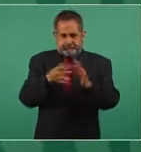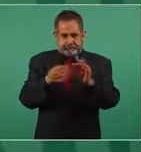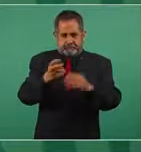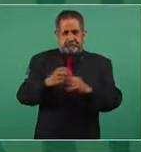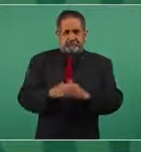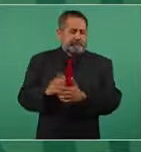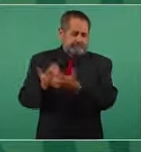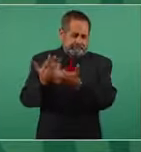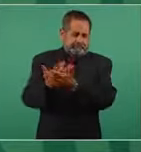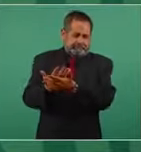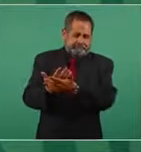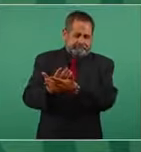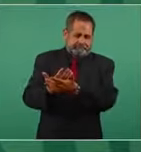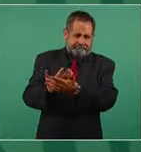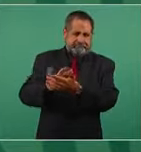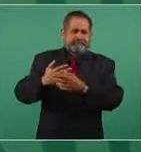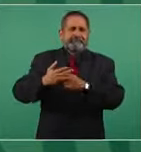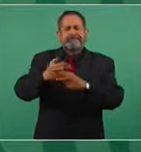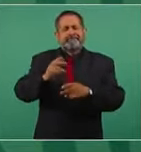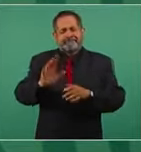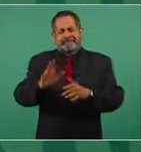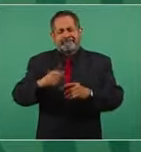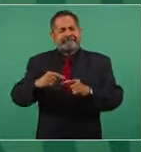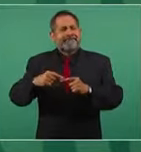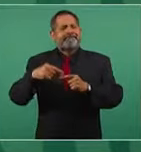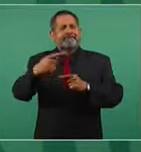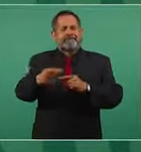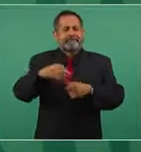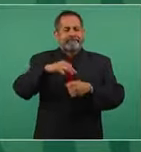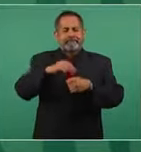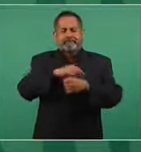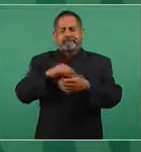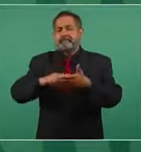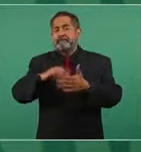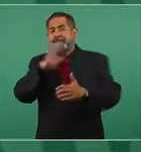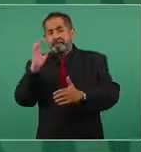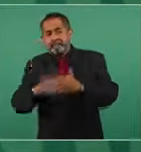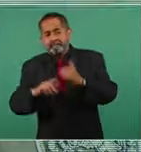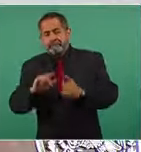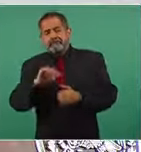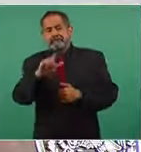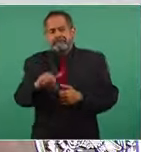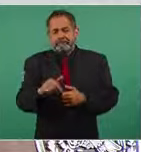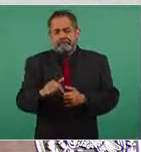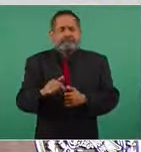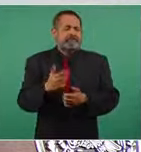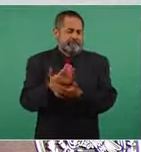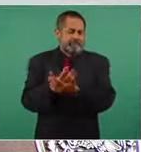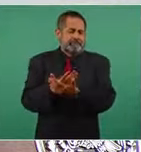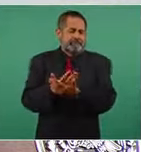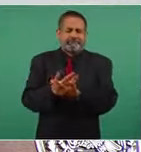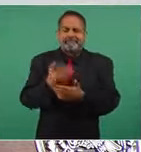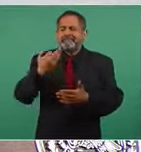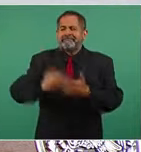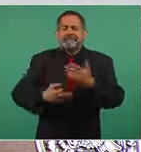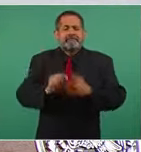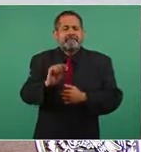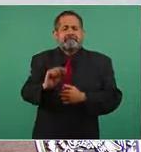Vamos a esperar. Ya van a pasar las elecciones, ya faltan pocos días,